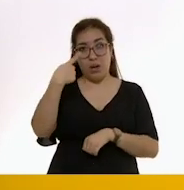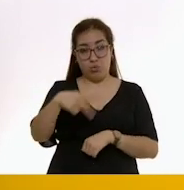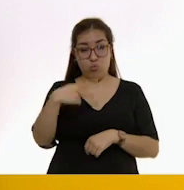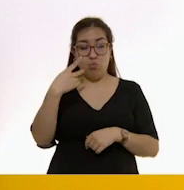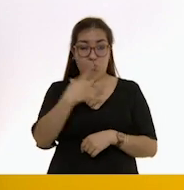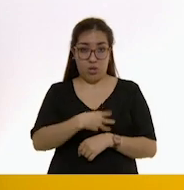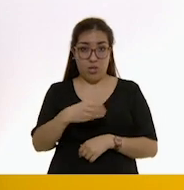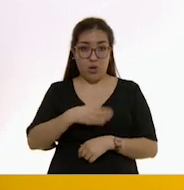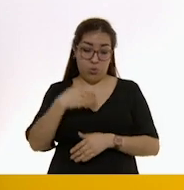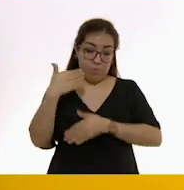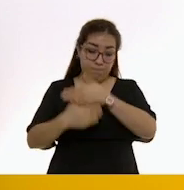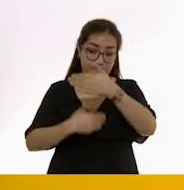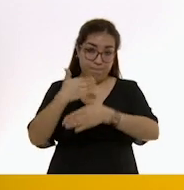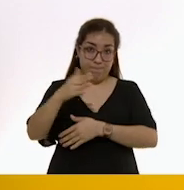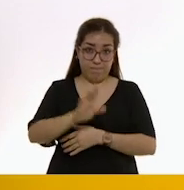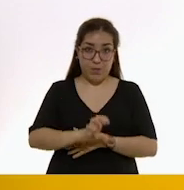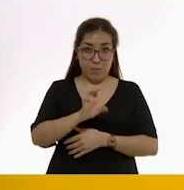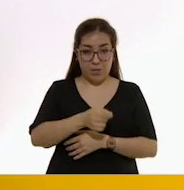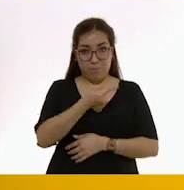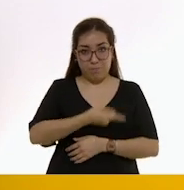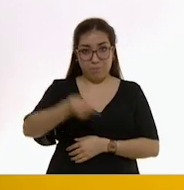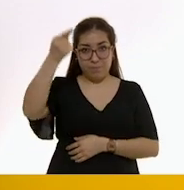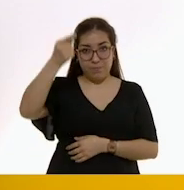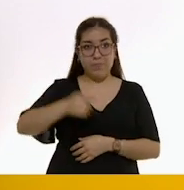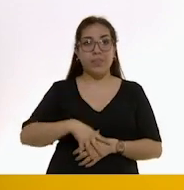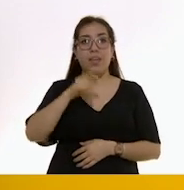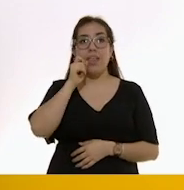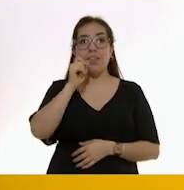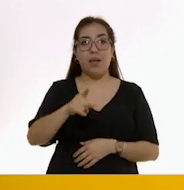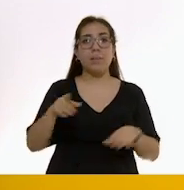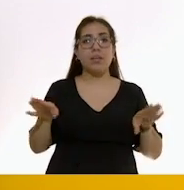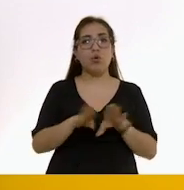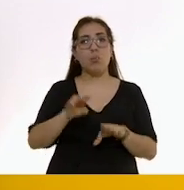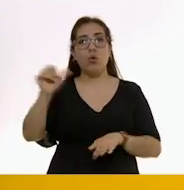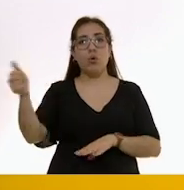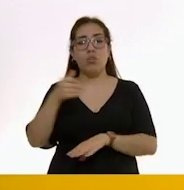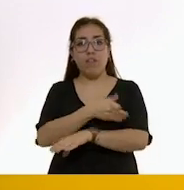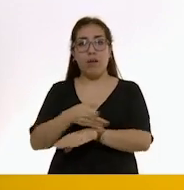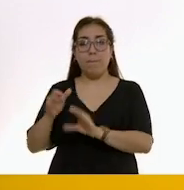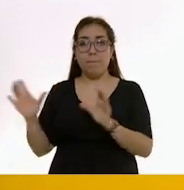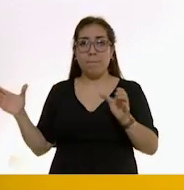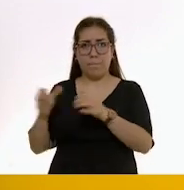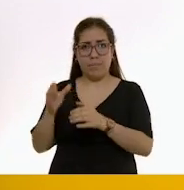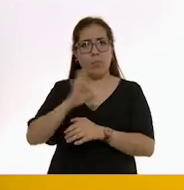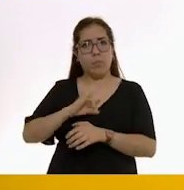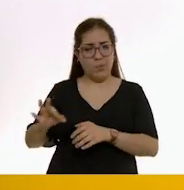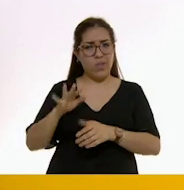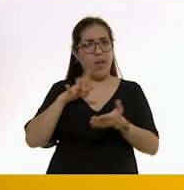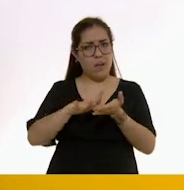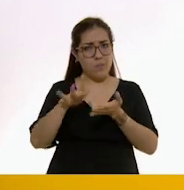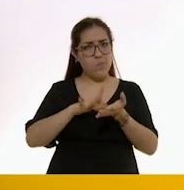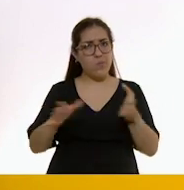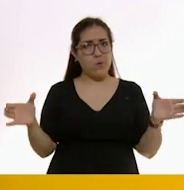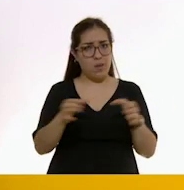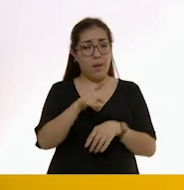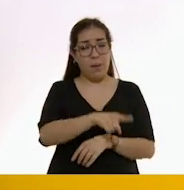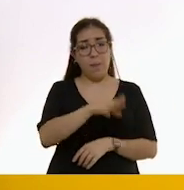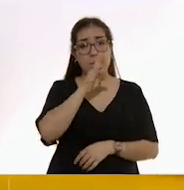y desarrollo saludable del bebé. Y por supuesto, cómo los demás miembros de la familia pueden apoyar a mamá en este proceso tan importante.